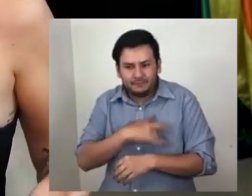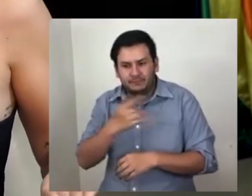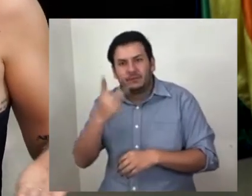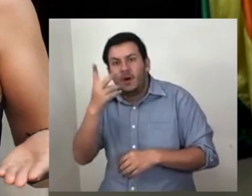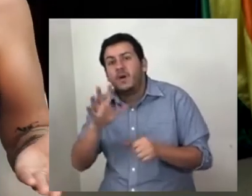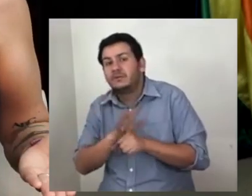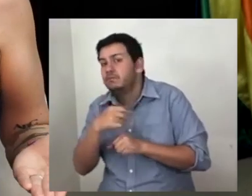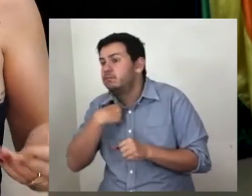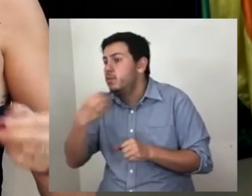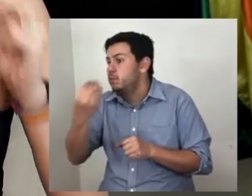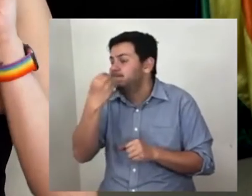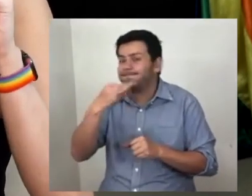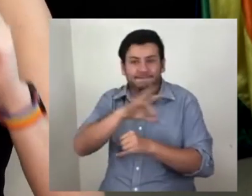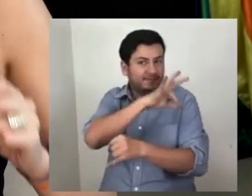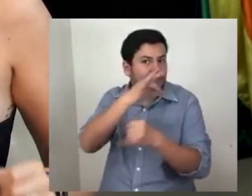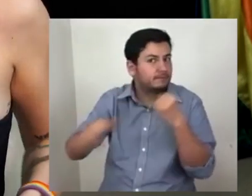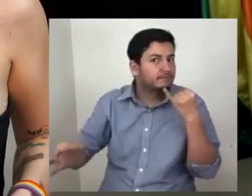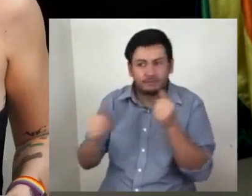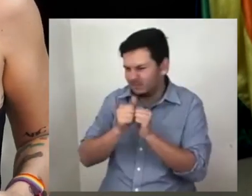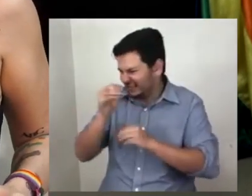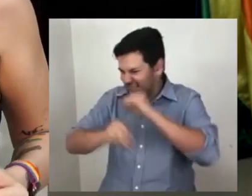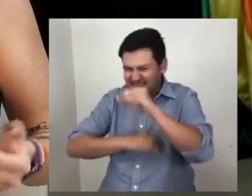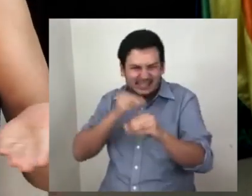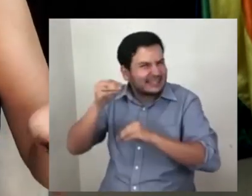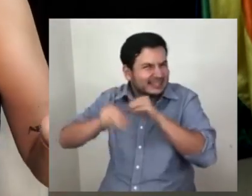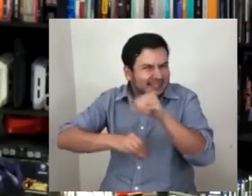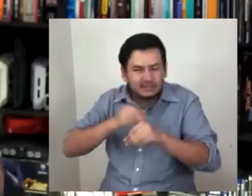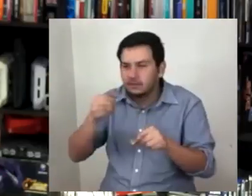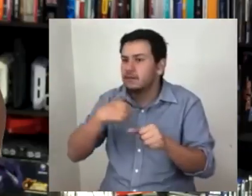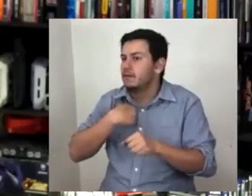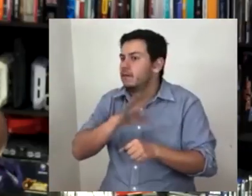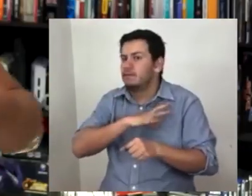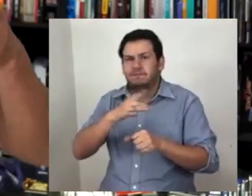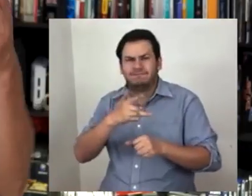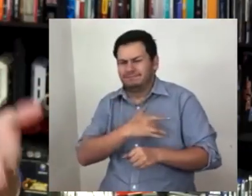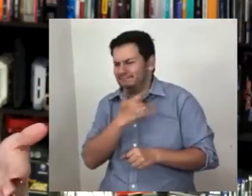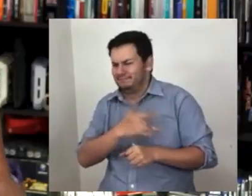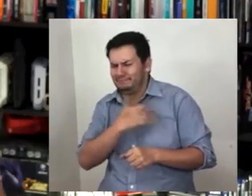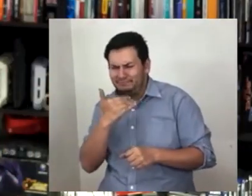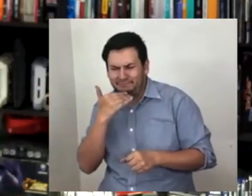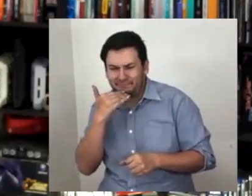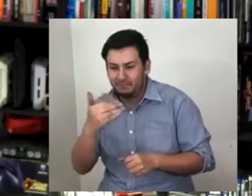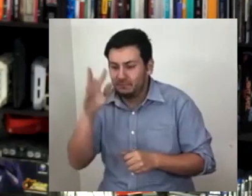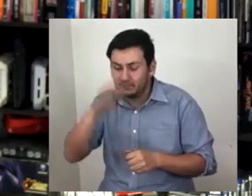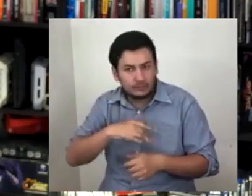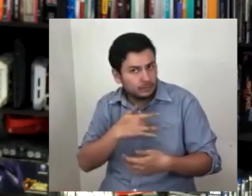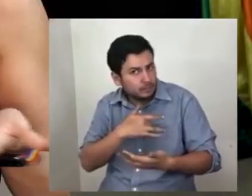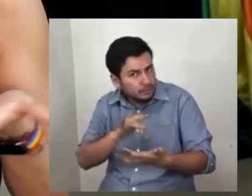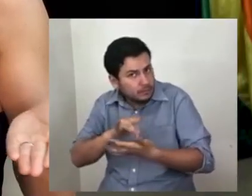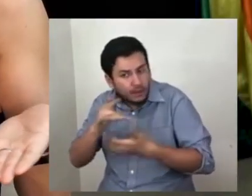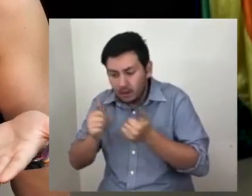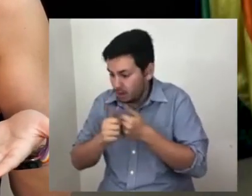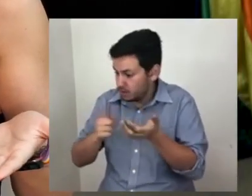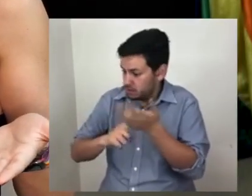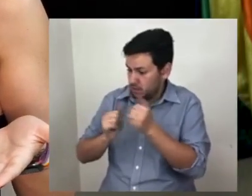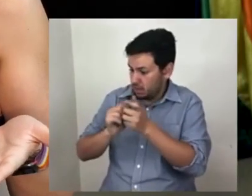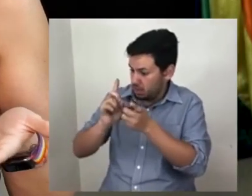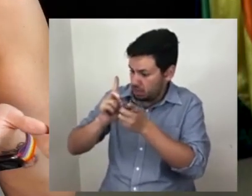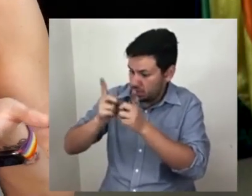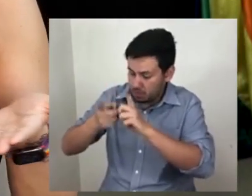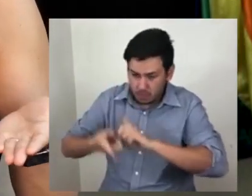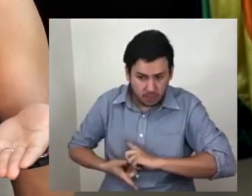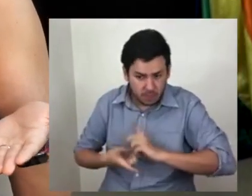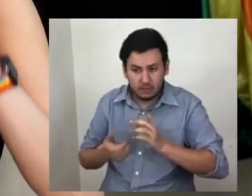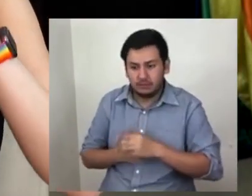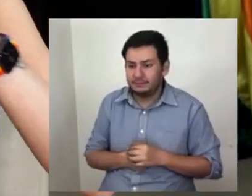más me topé con la grata sorpresa de tener dos postres preparados para acompañar mi comida. Un bonito acontecimiento de la impredecibilidad, que de paso se agradece en estas